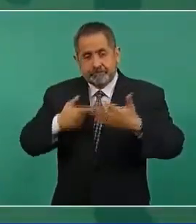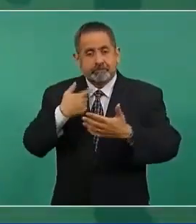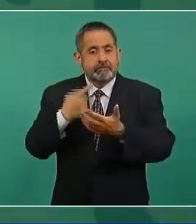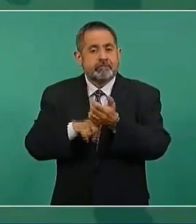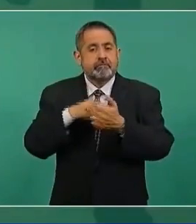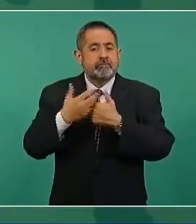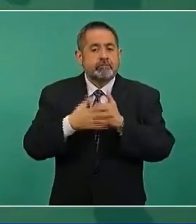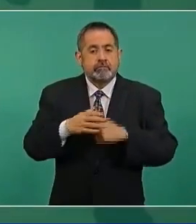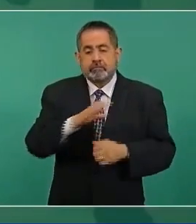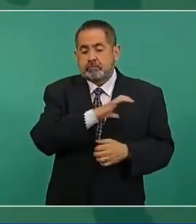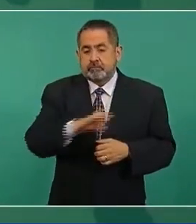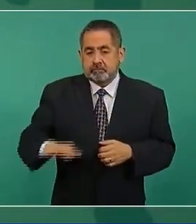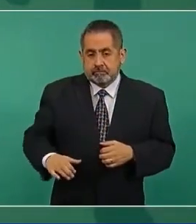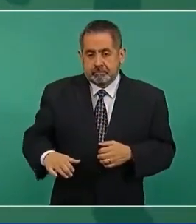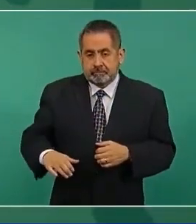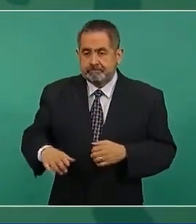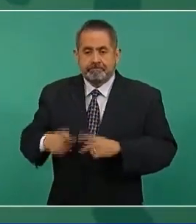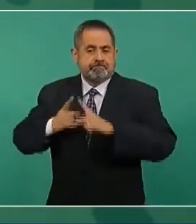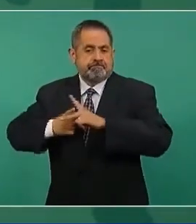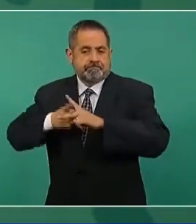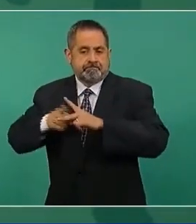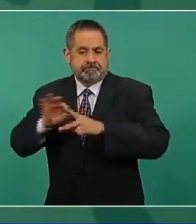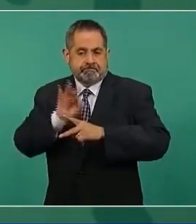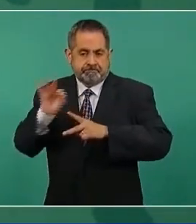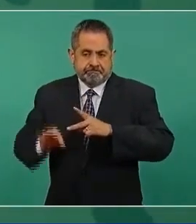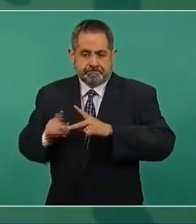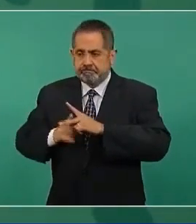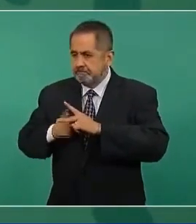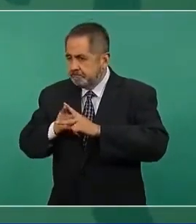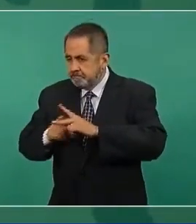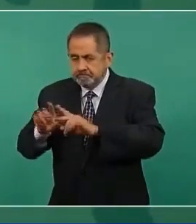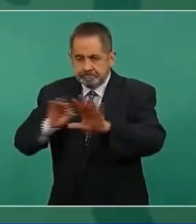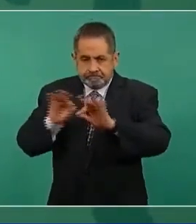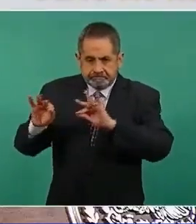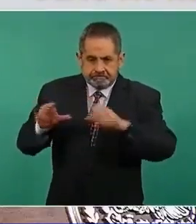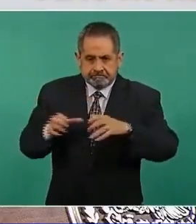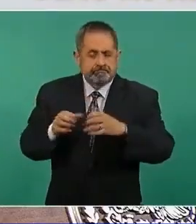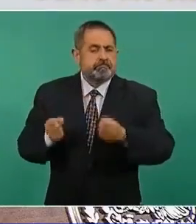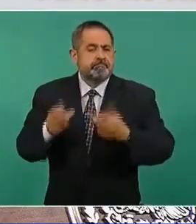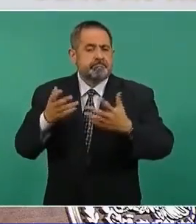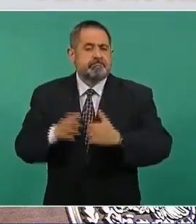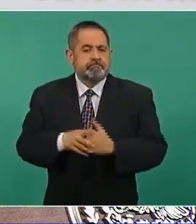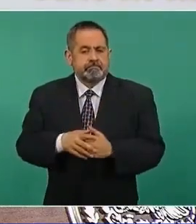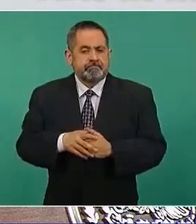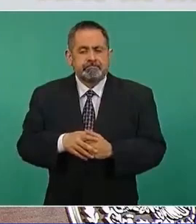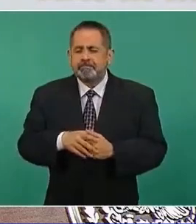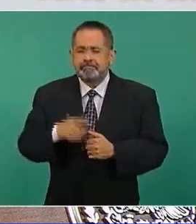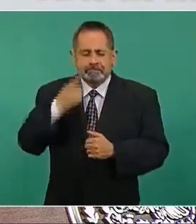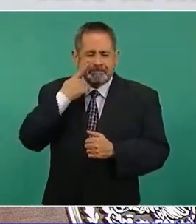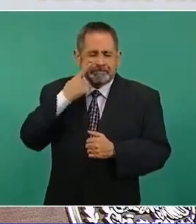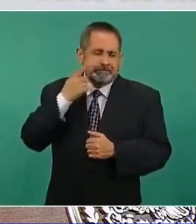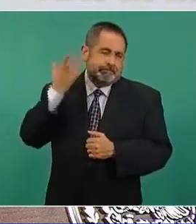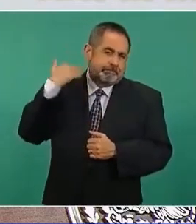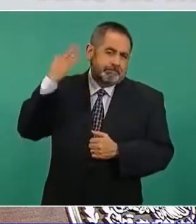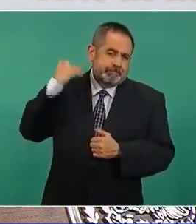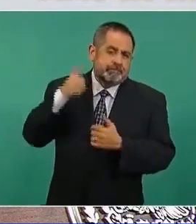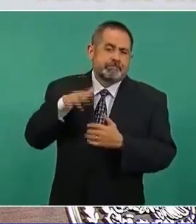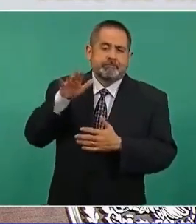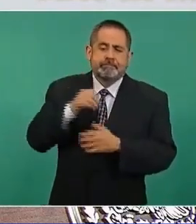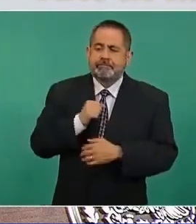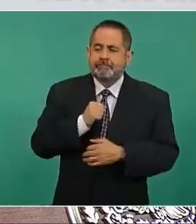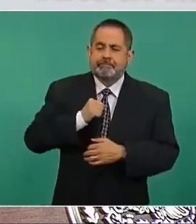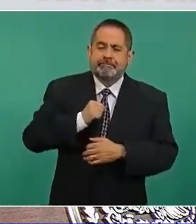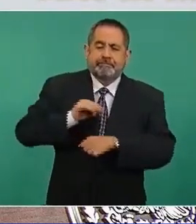plurinominales, por lo general eran los allegados, a los dirigentes,